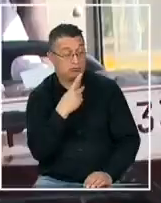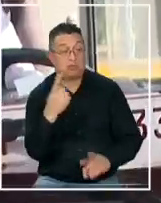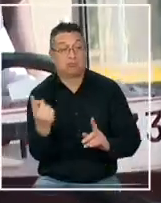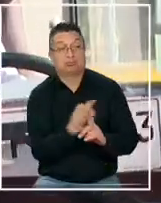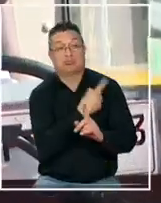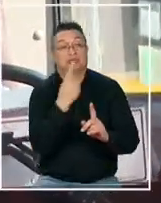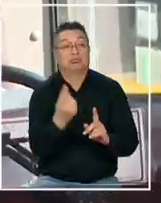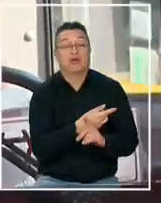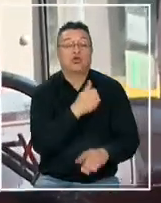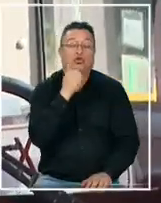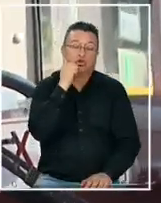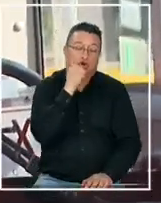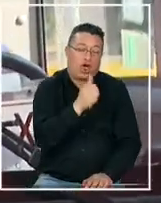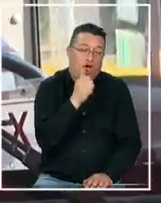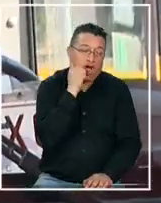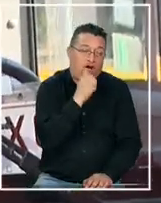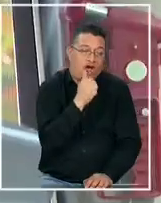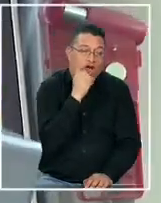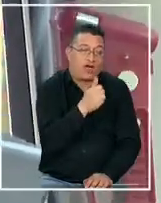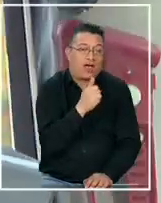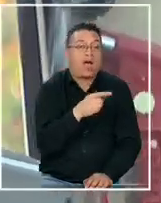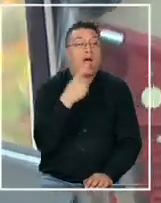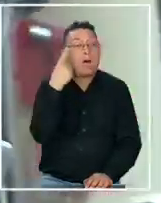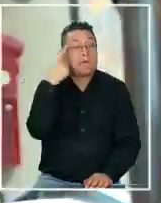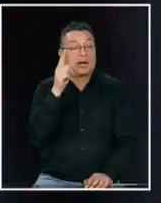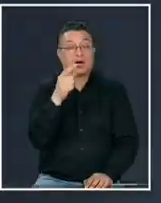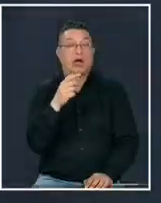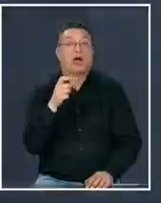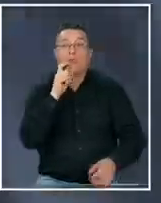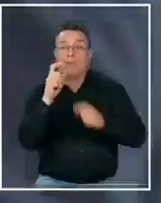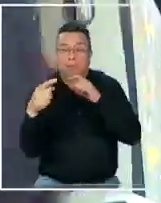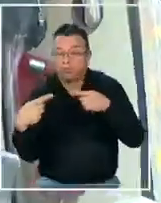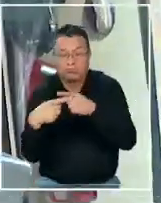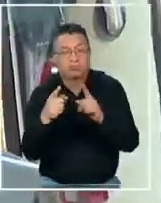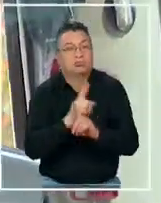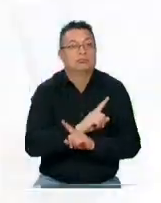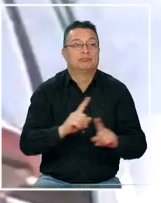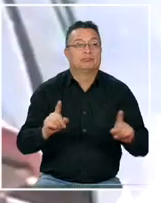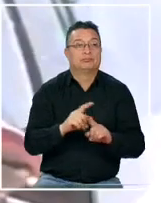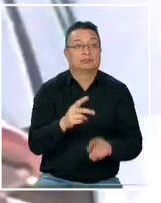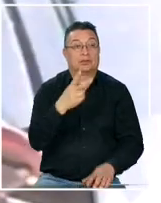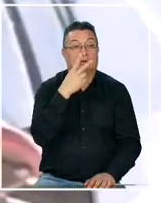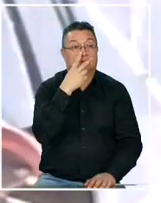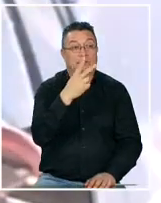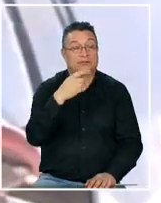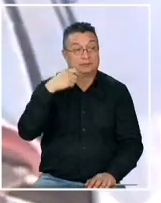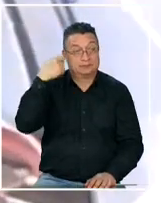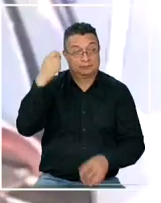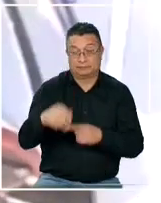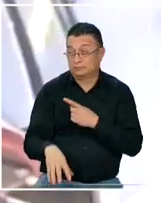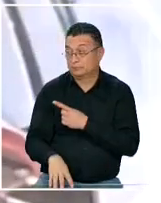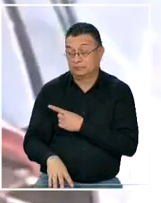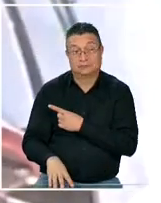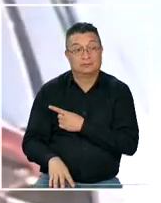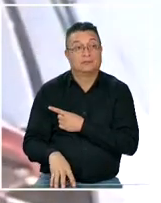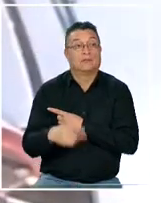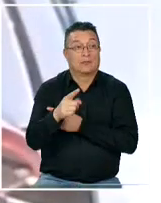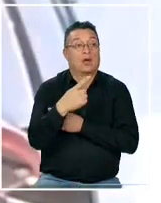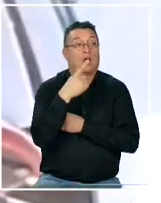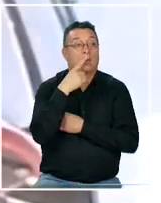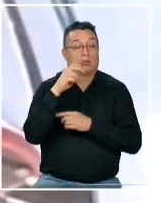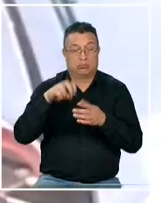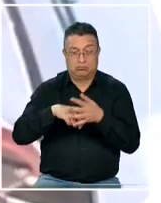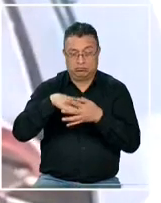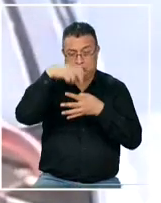evasión todos los días pero ya no enfrentan a los evasores mire estas imágenes donde se ve a verdaderos